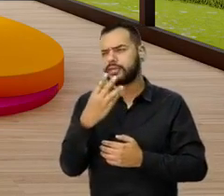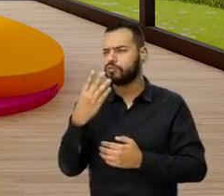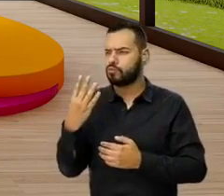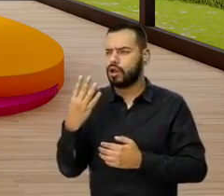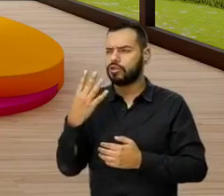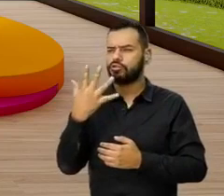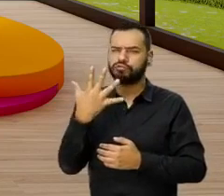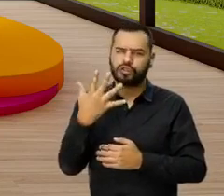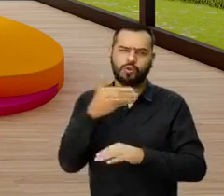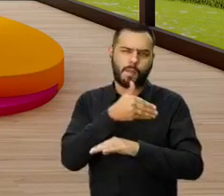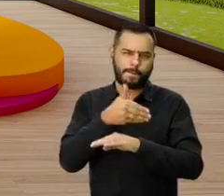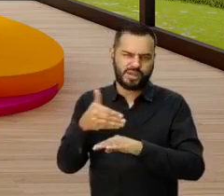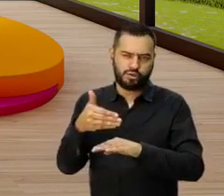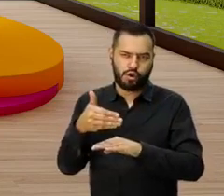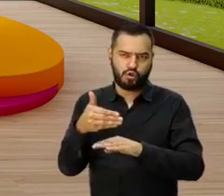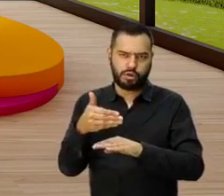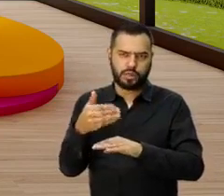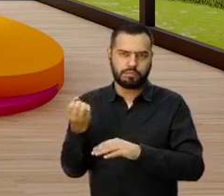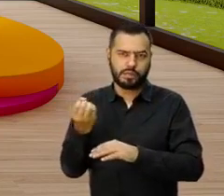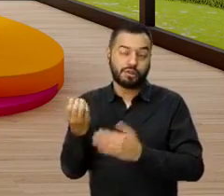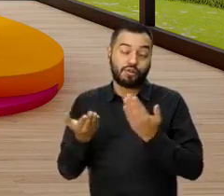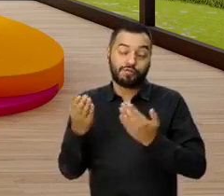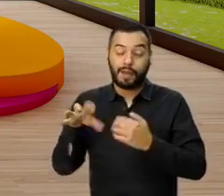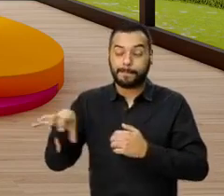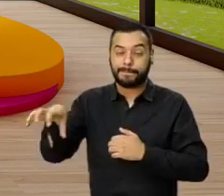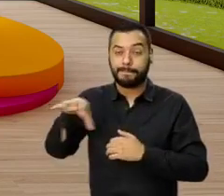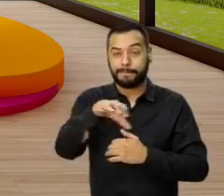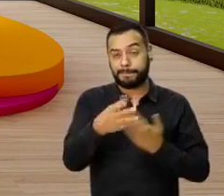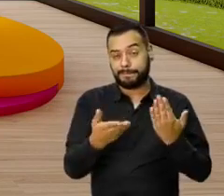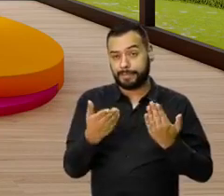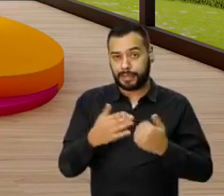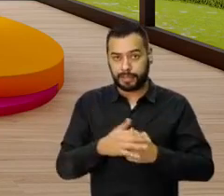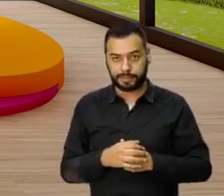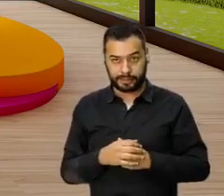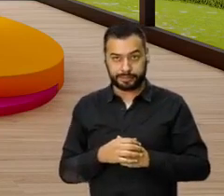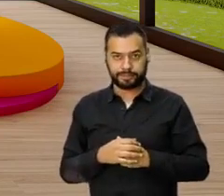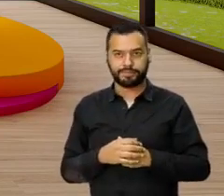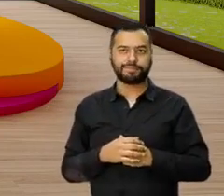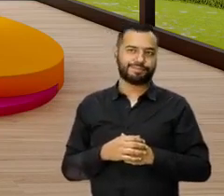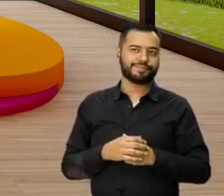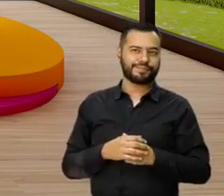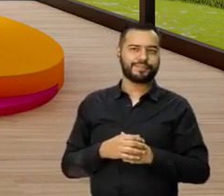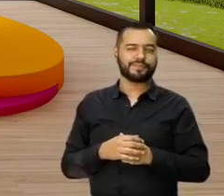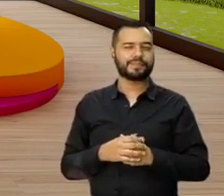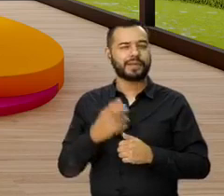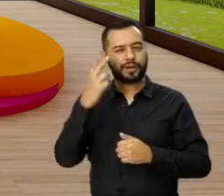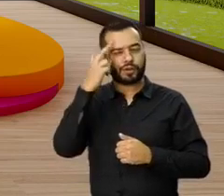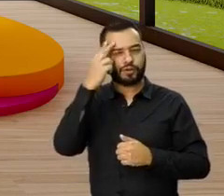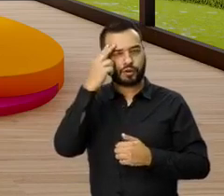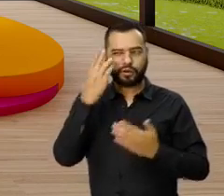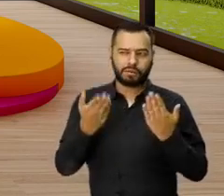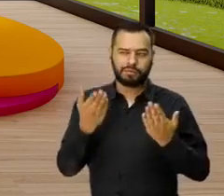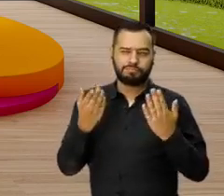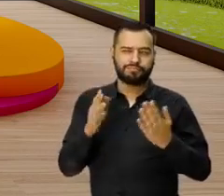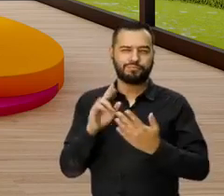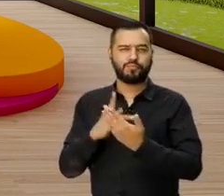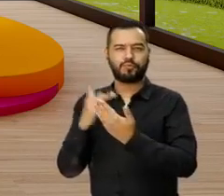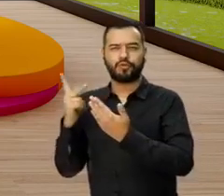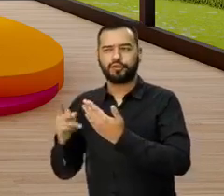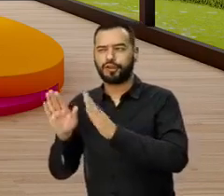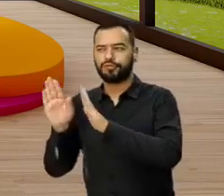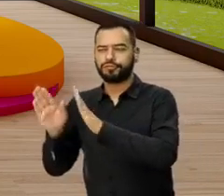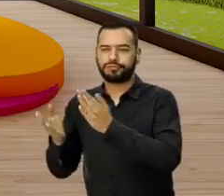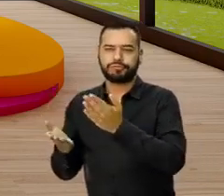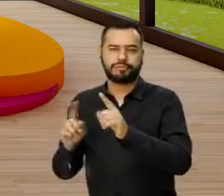4 o 5 millones de pesos. Depende de la etapa. Sí, obviamente lo que tú dices varía y puede variar entre cada proyecto,